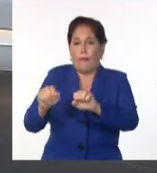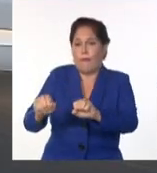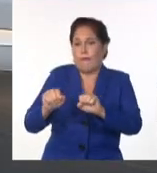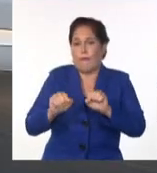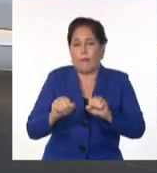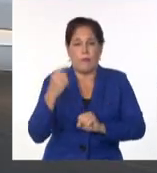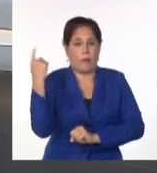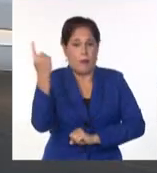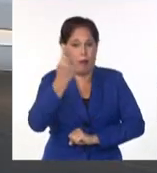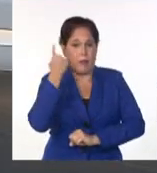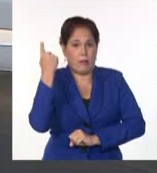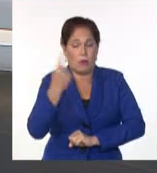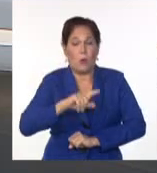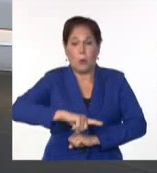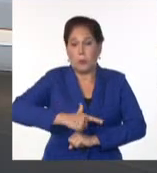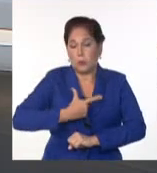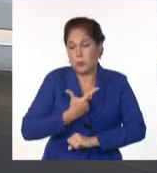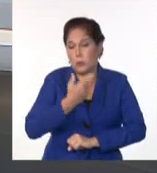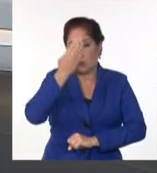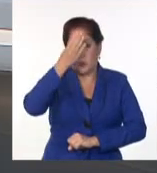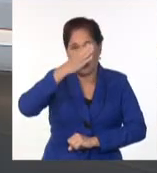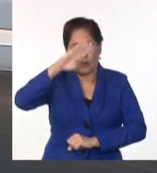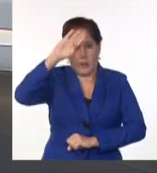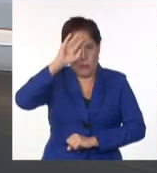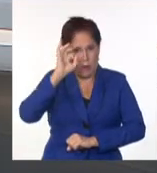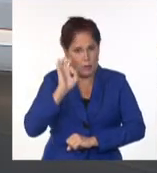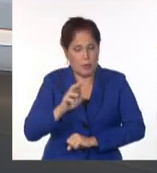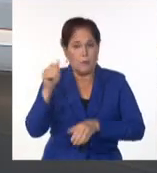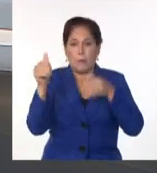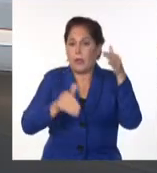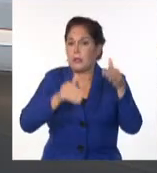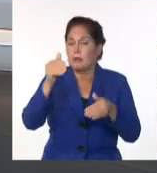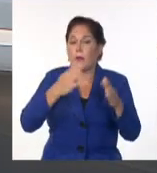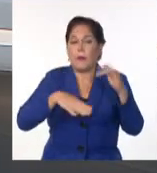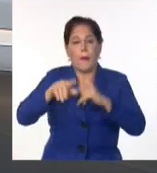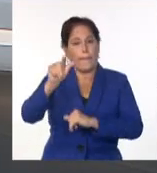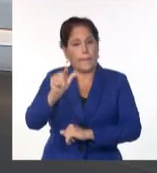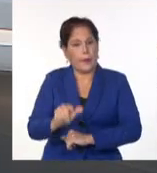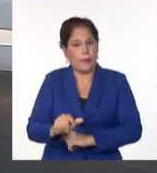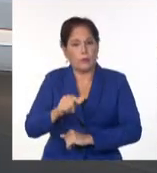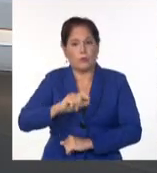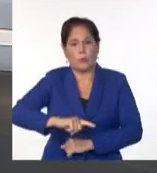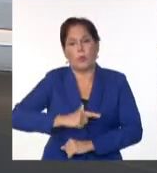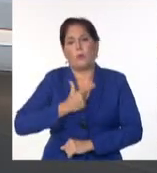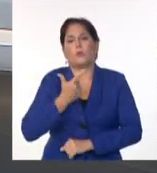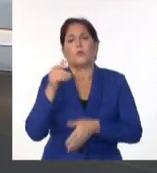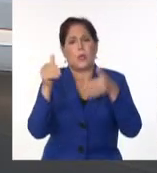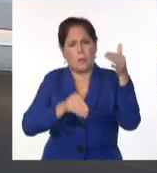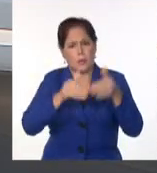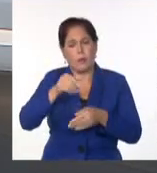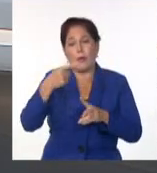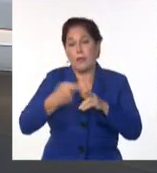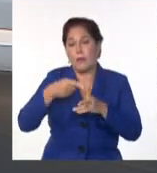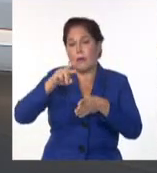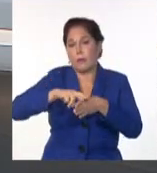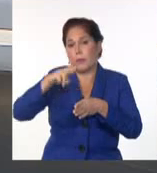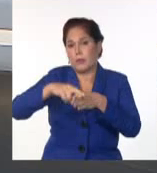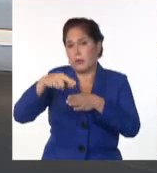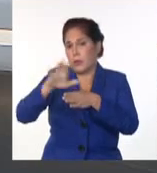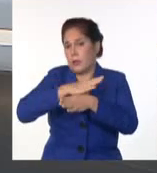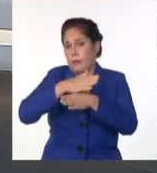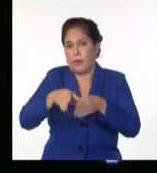inicio de la jornada de la cultura cubana. Al encuentro asistieron el ministro del sector, Alpidio Alonso, y representantes de varias